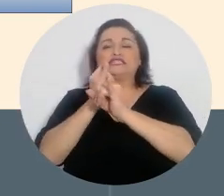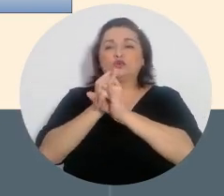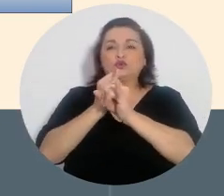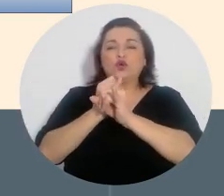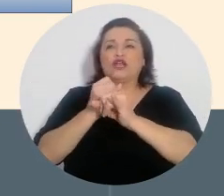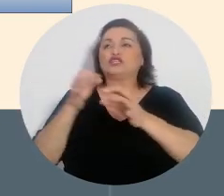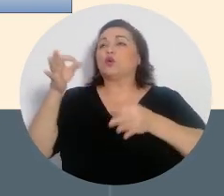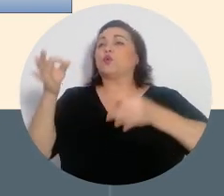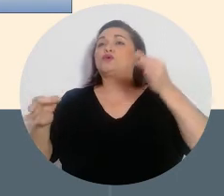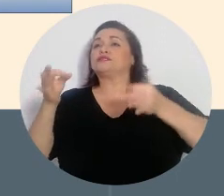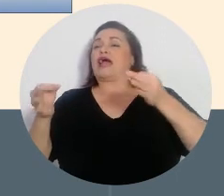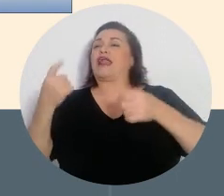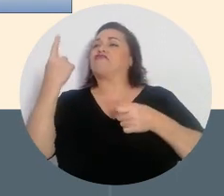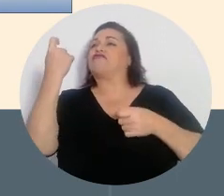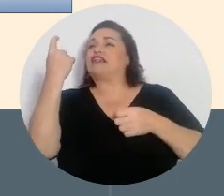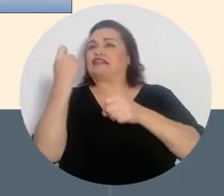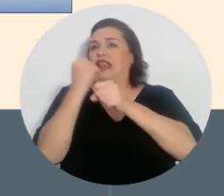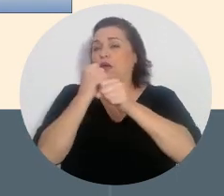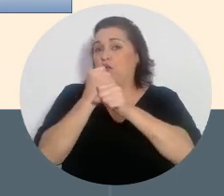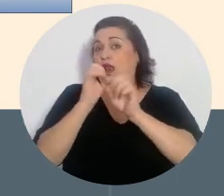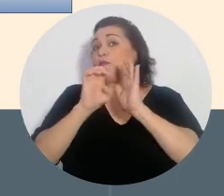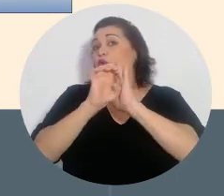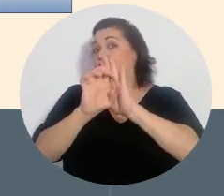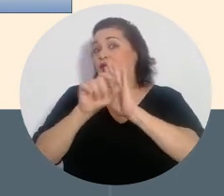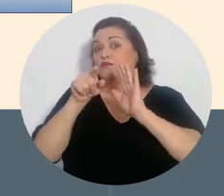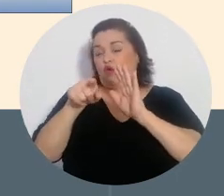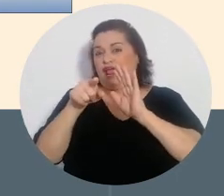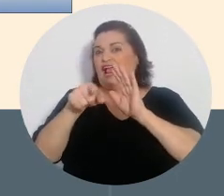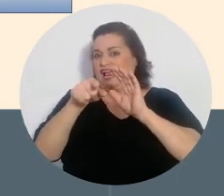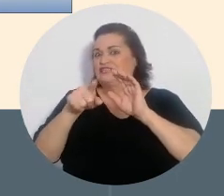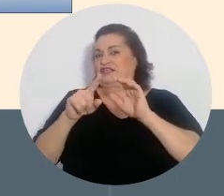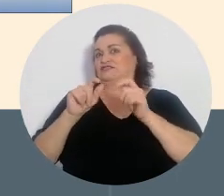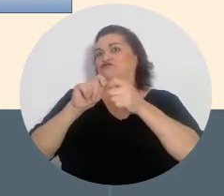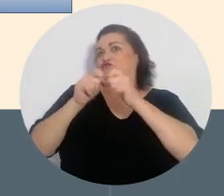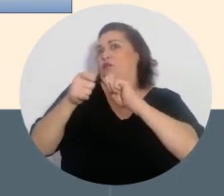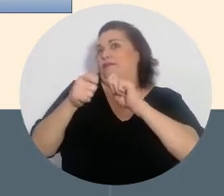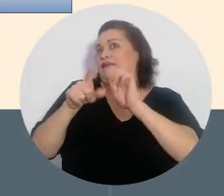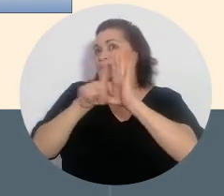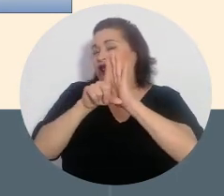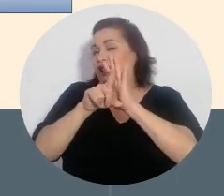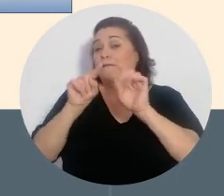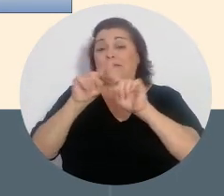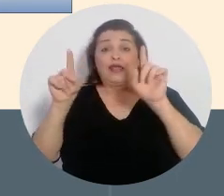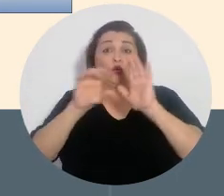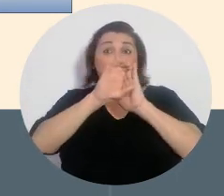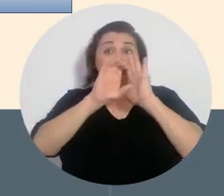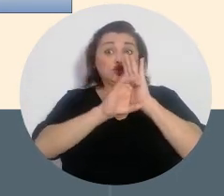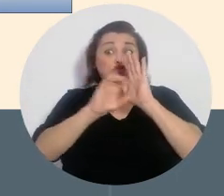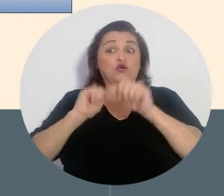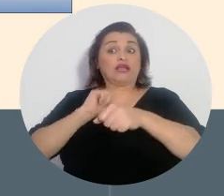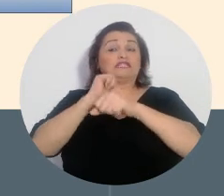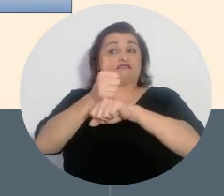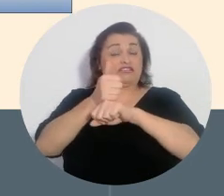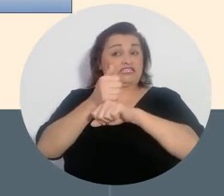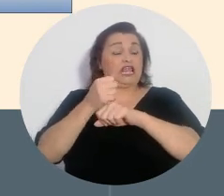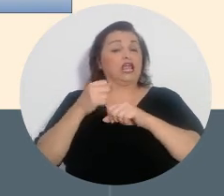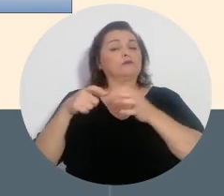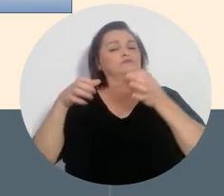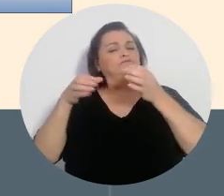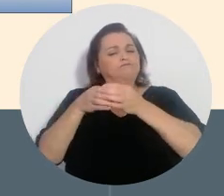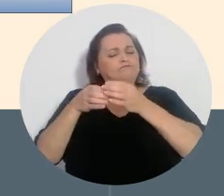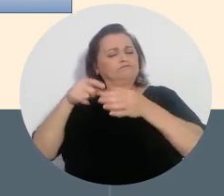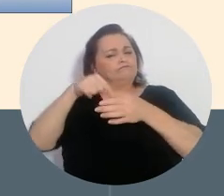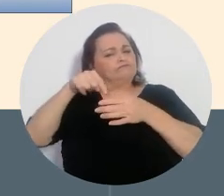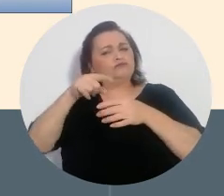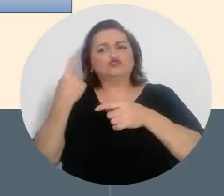instituciones, por juzgar como una falta laboral, por ejemplo, este tipo de transgresiones. Sin embargo, a nivel constitucional se estableció un monopolio en favor del Tribunal